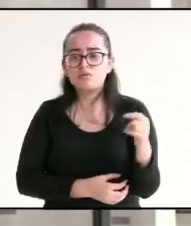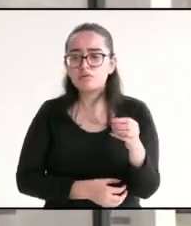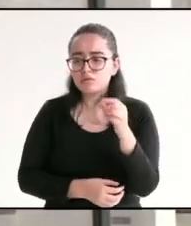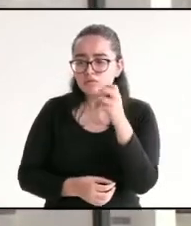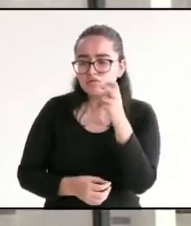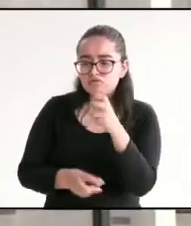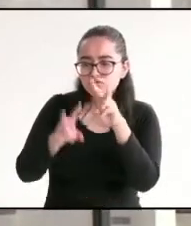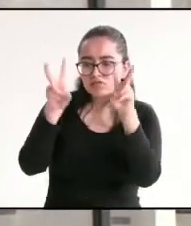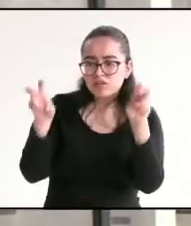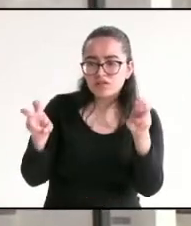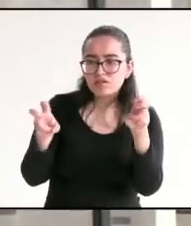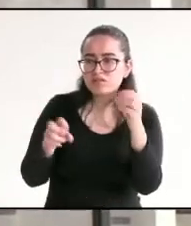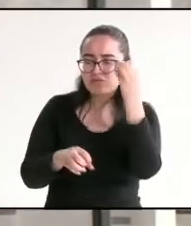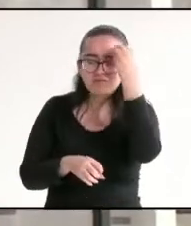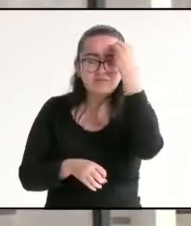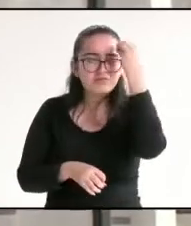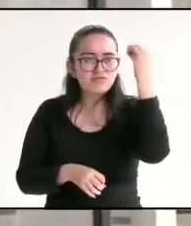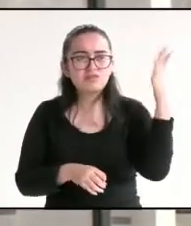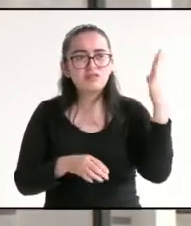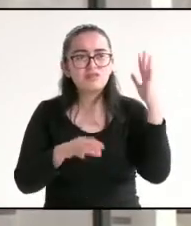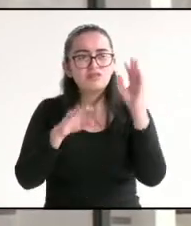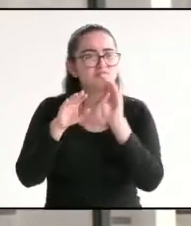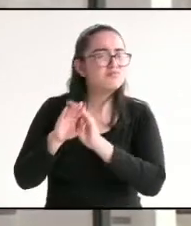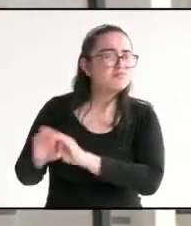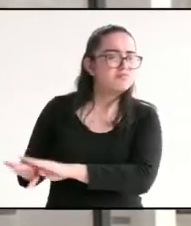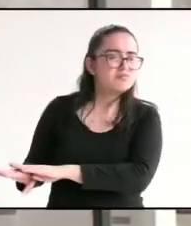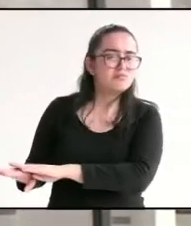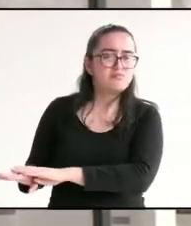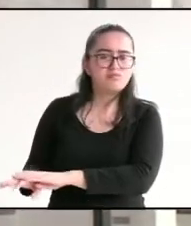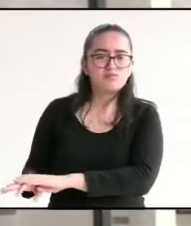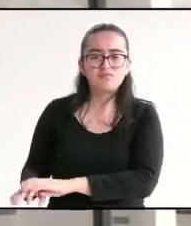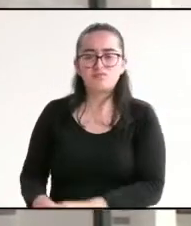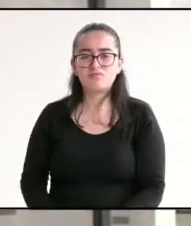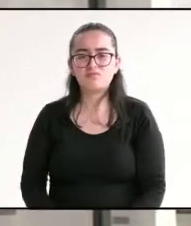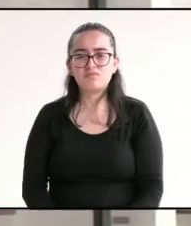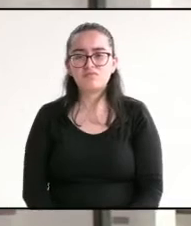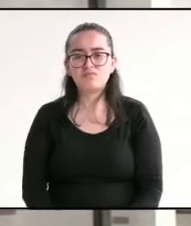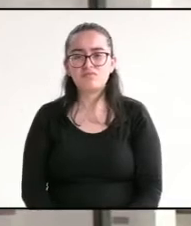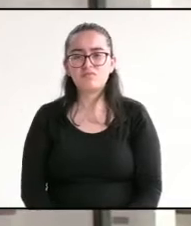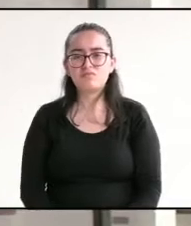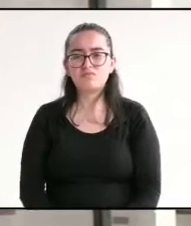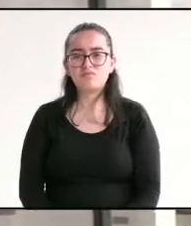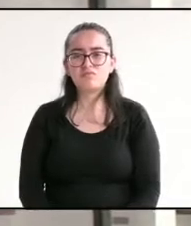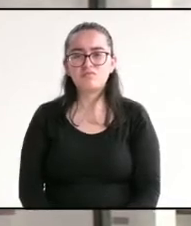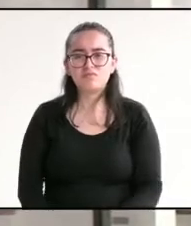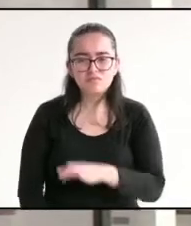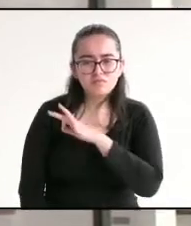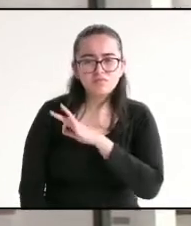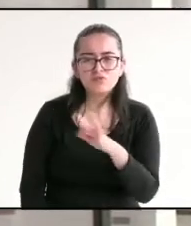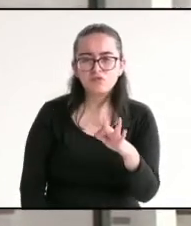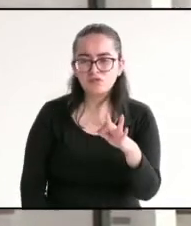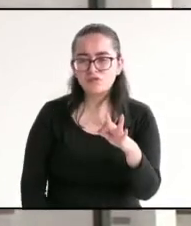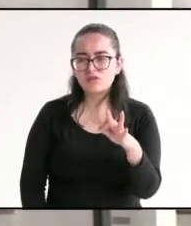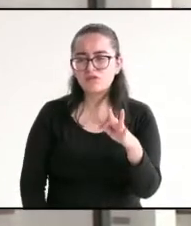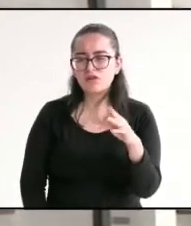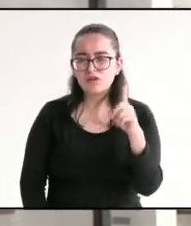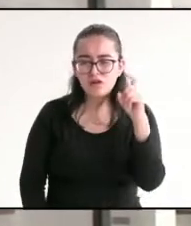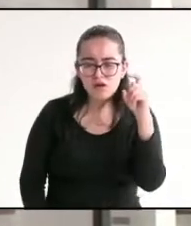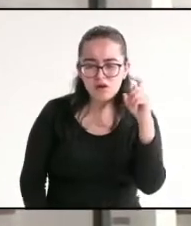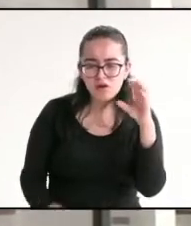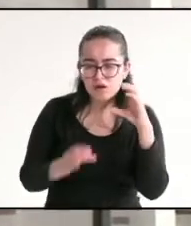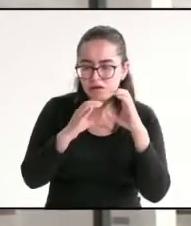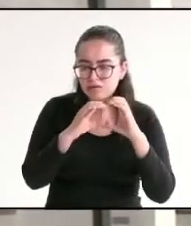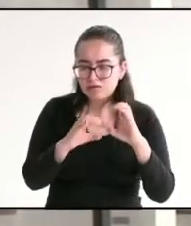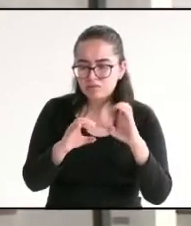por las administraciones pasadas. El daño no se puede revertir, pero sí lo podemos disminuir y para eso no es